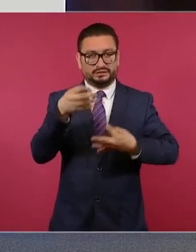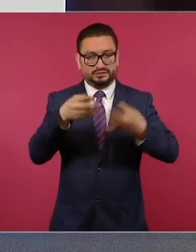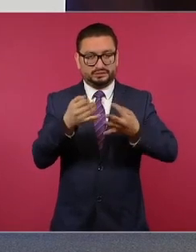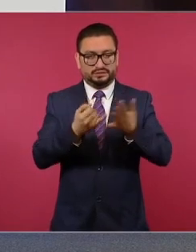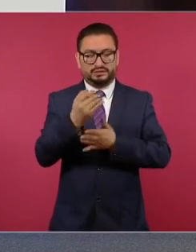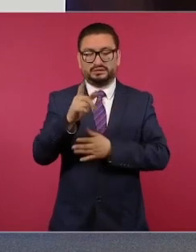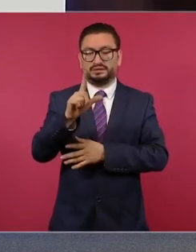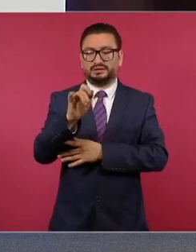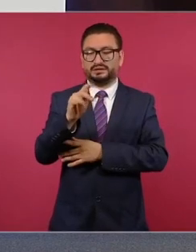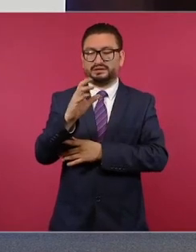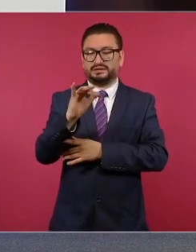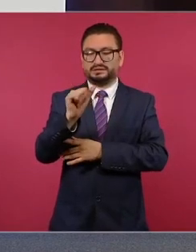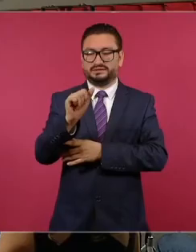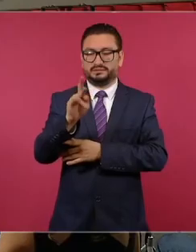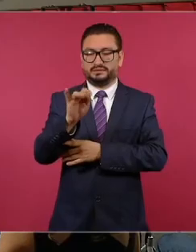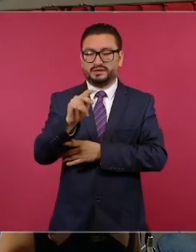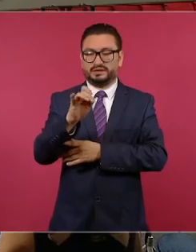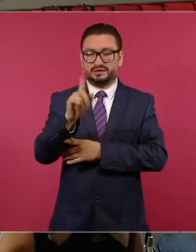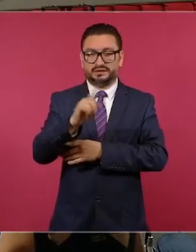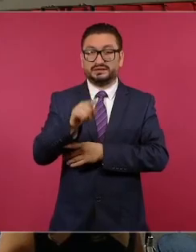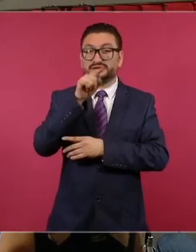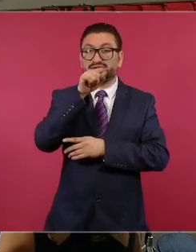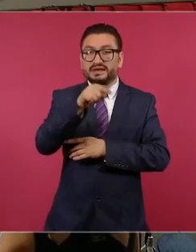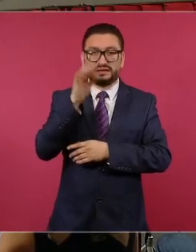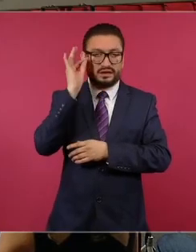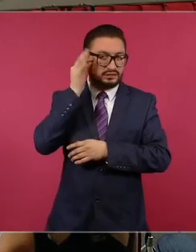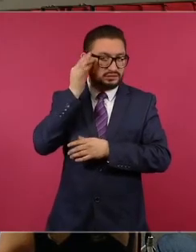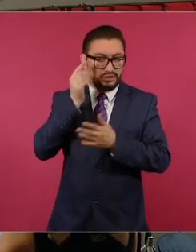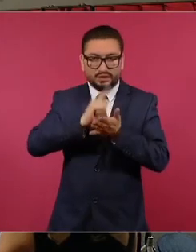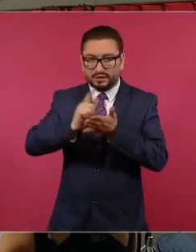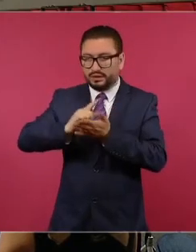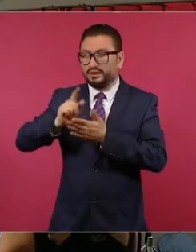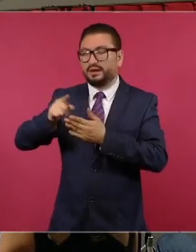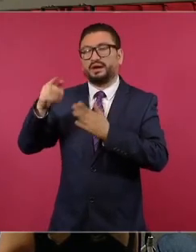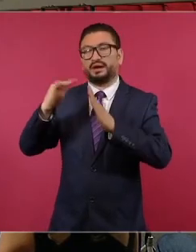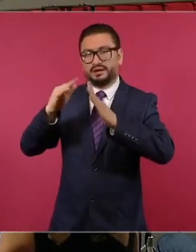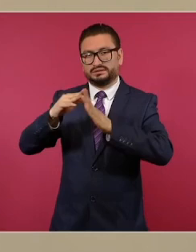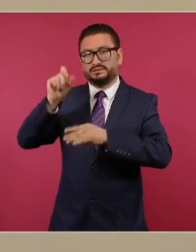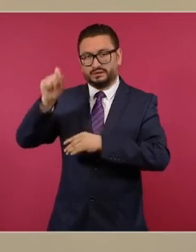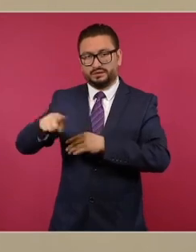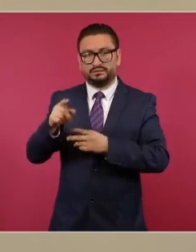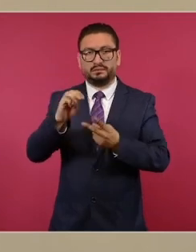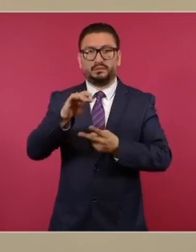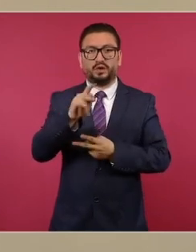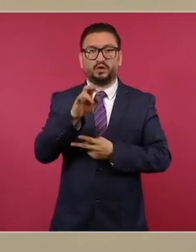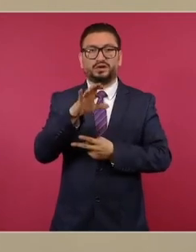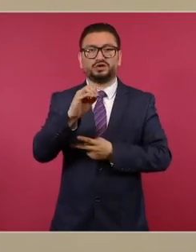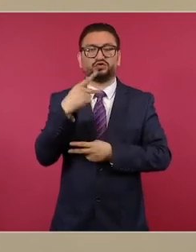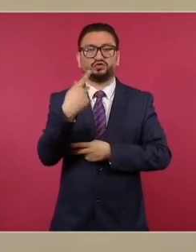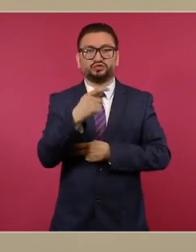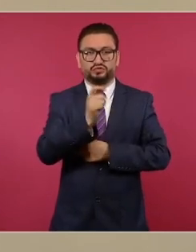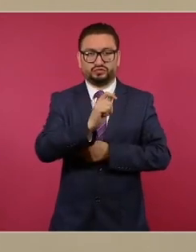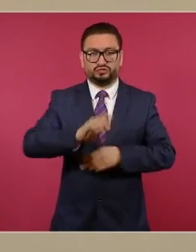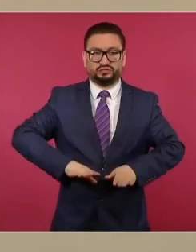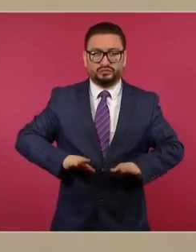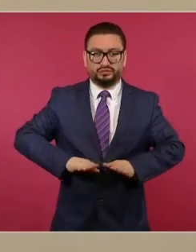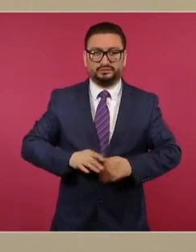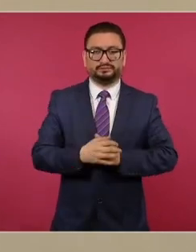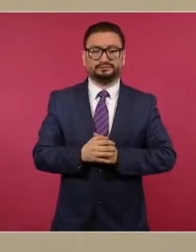Leticia Beatriz era la empleada doméstica de las víctimas y Mauricio su pareja sentimental.